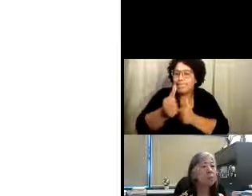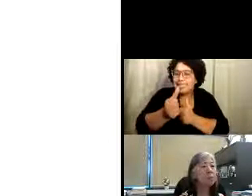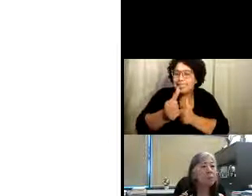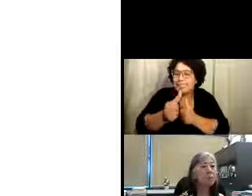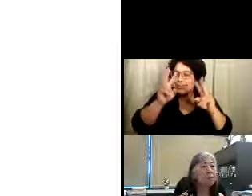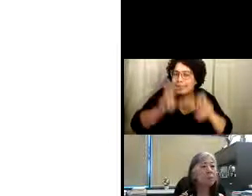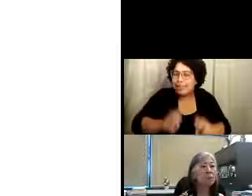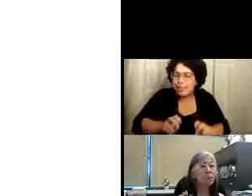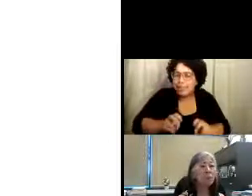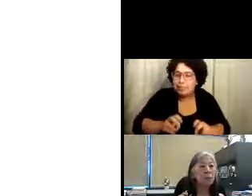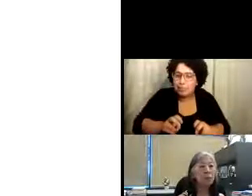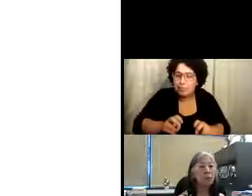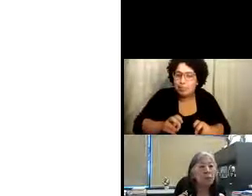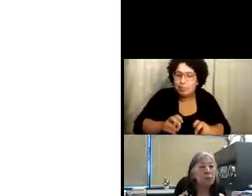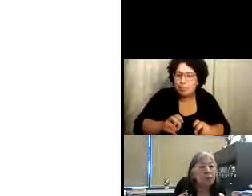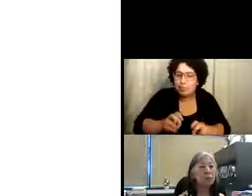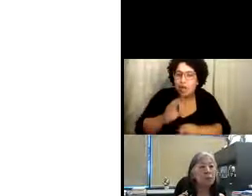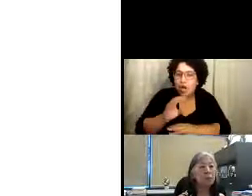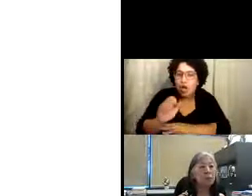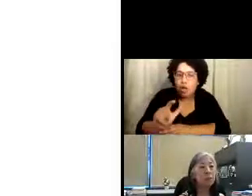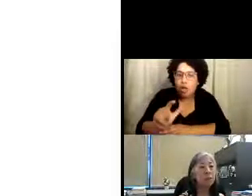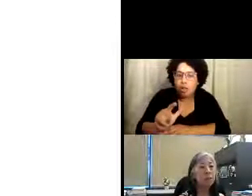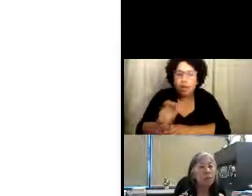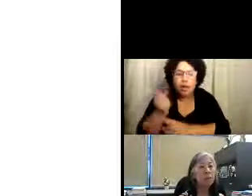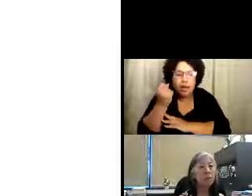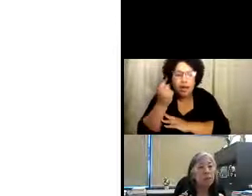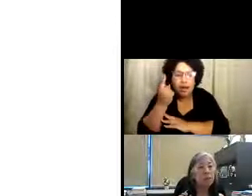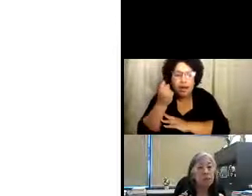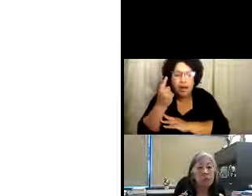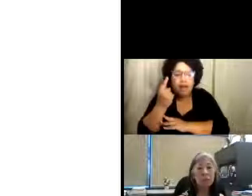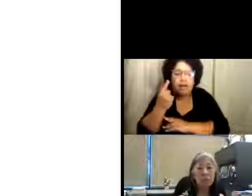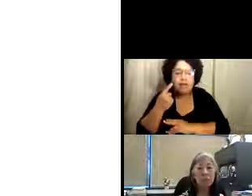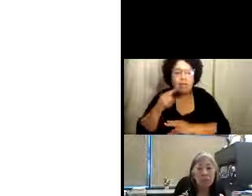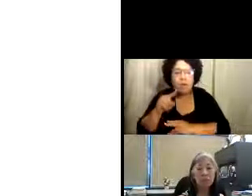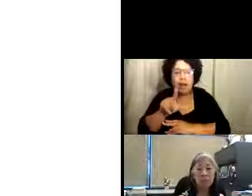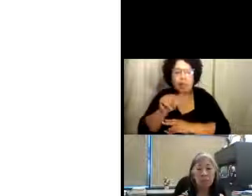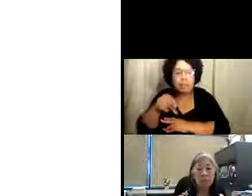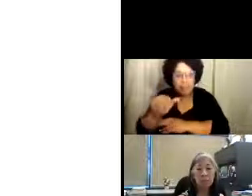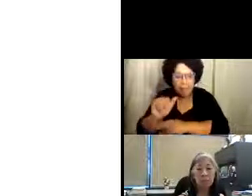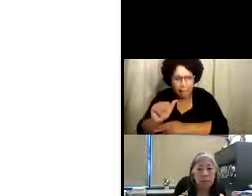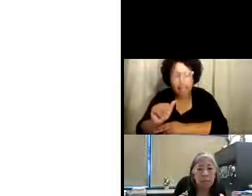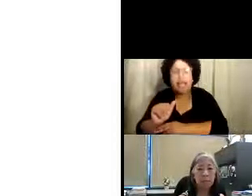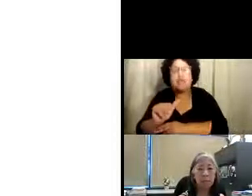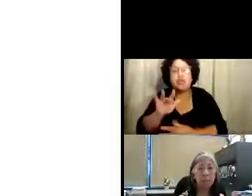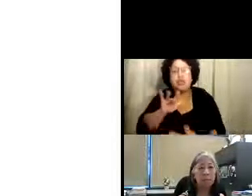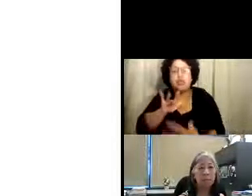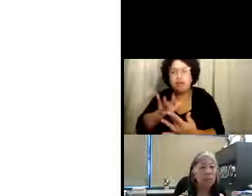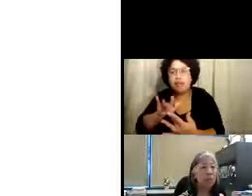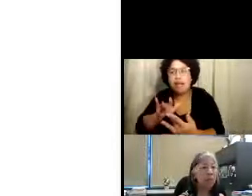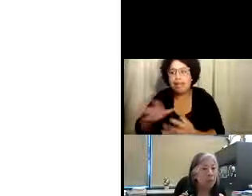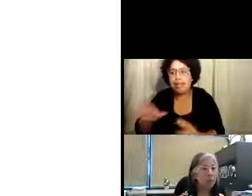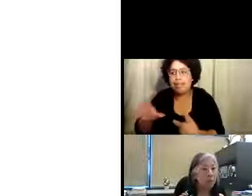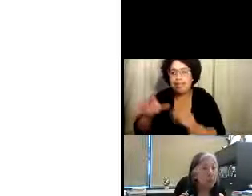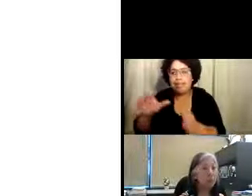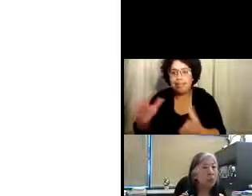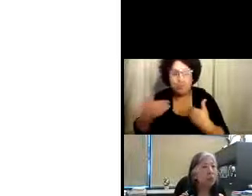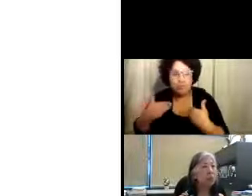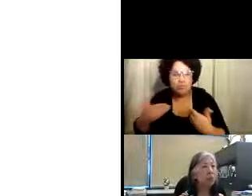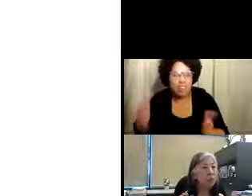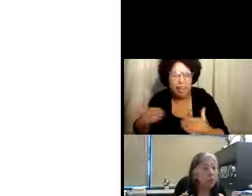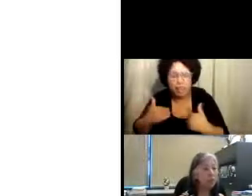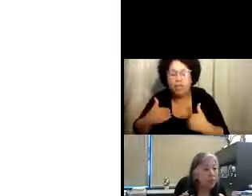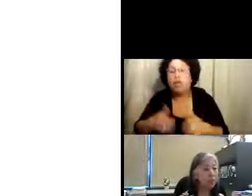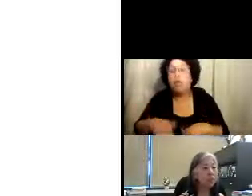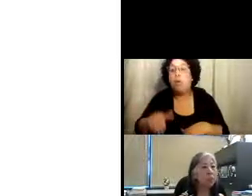me escucharon hablar ya de lo que es esta llamada de evaluación de riesgo. El propósito de ello